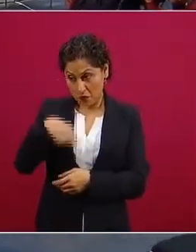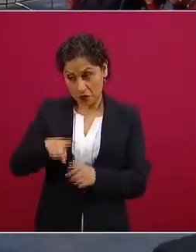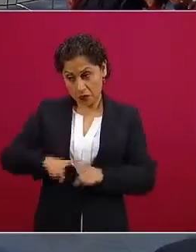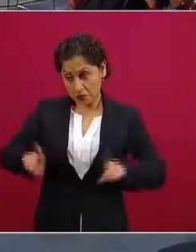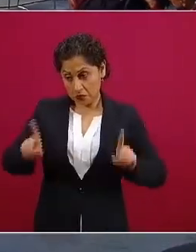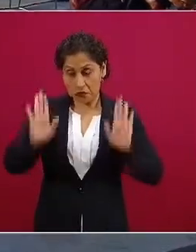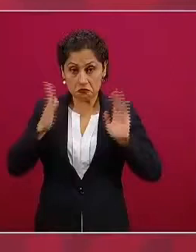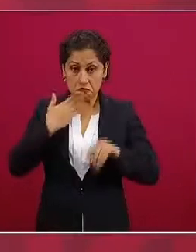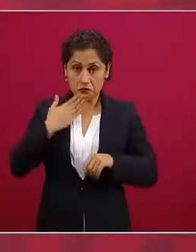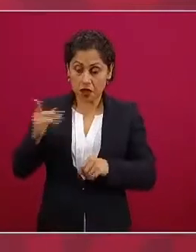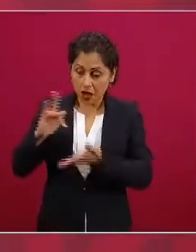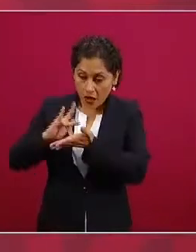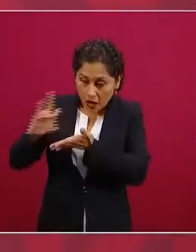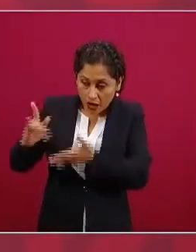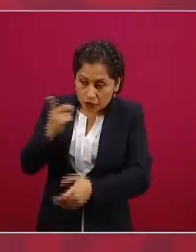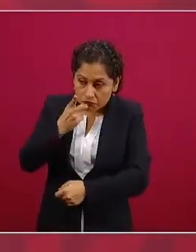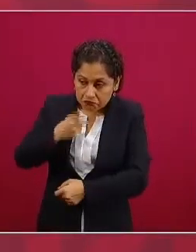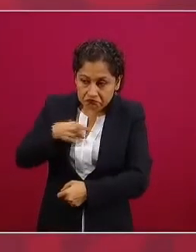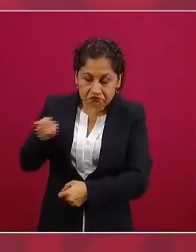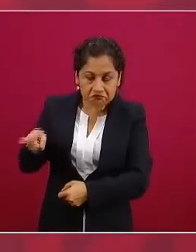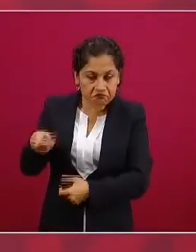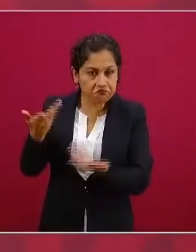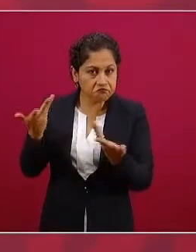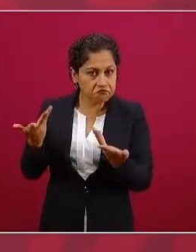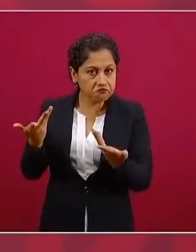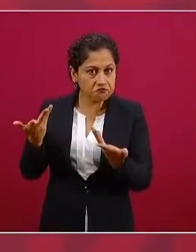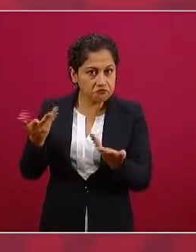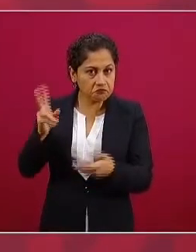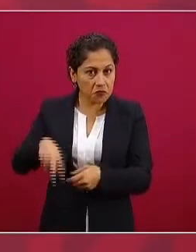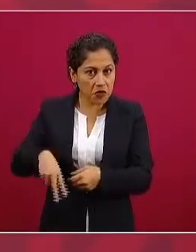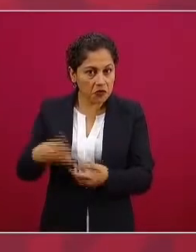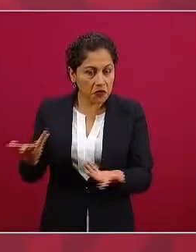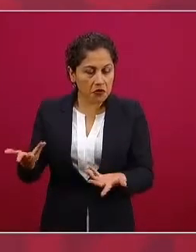sincero y ya